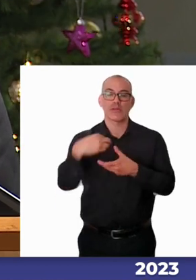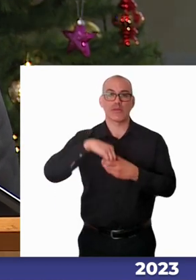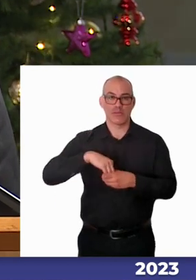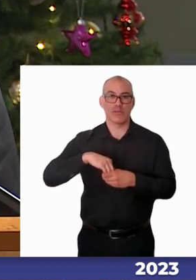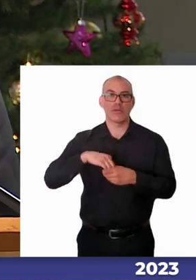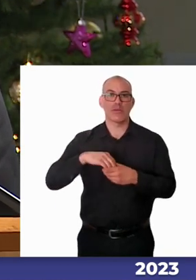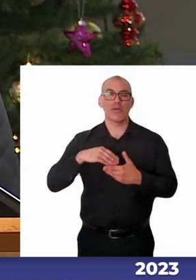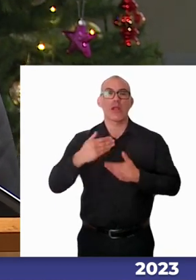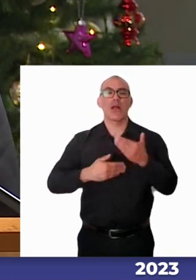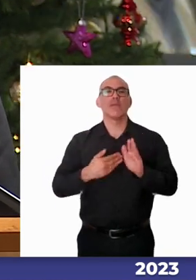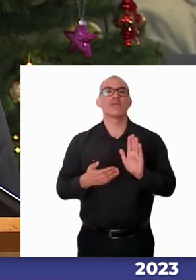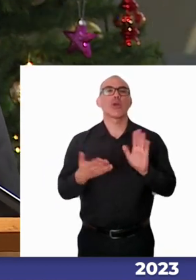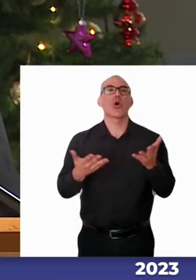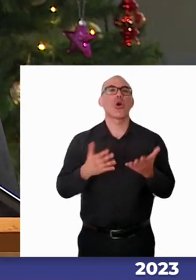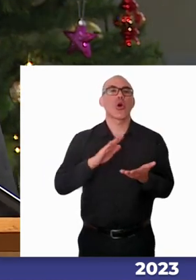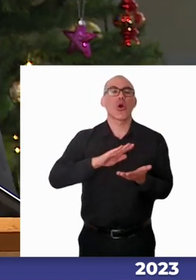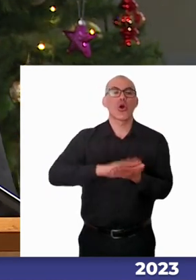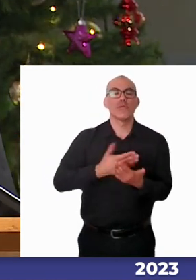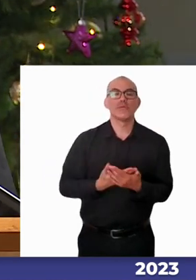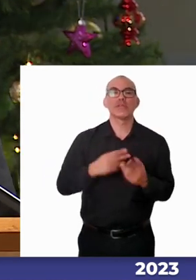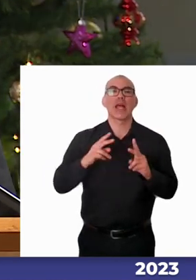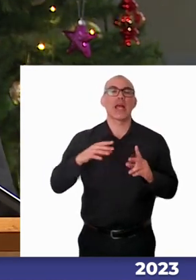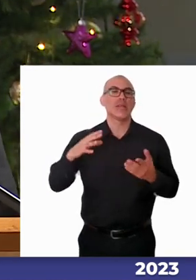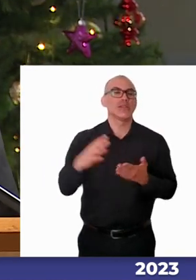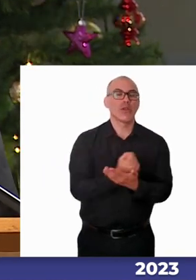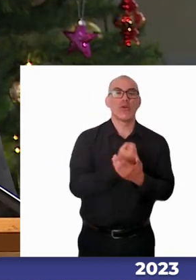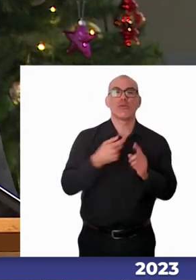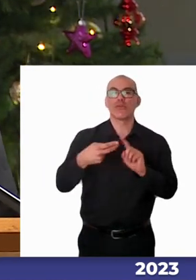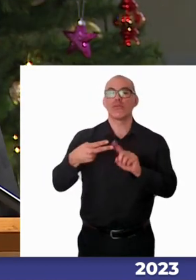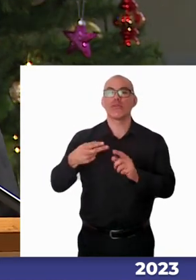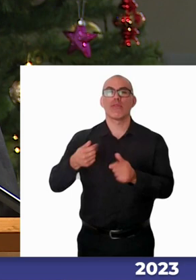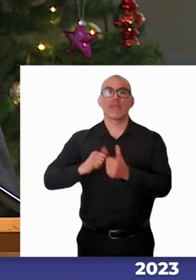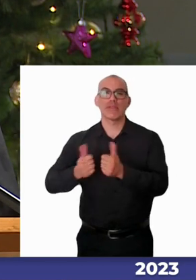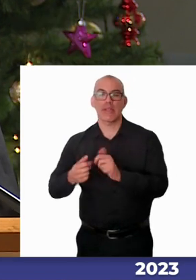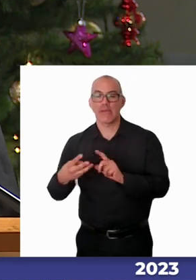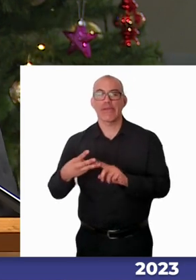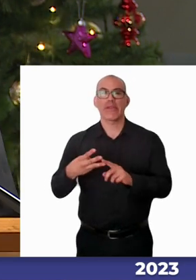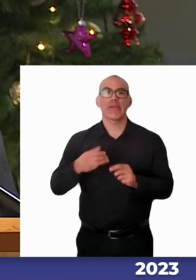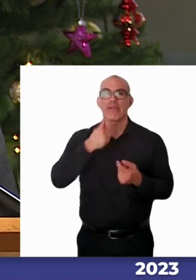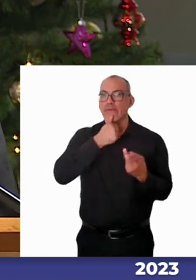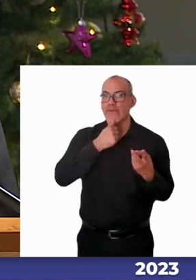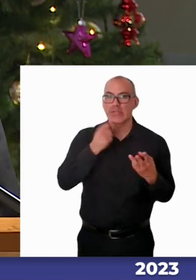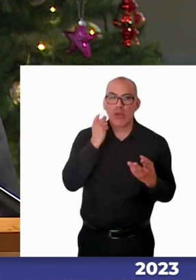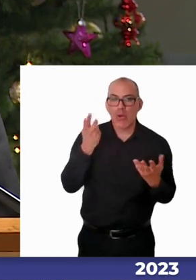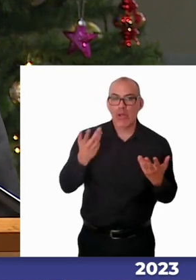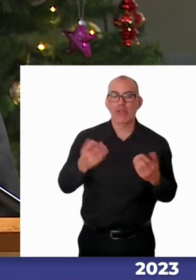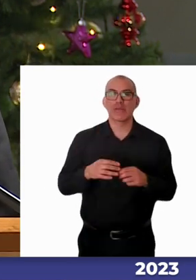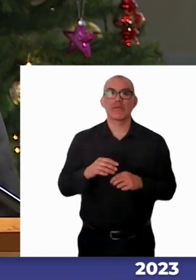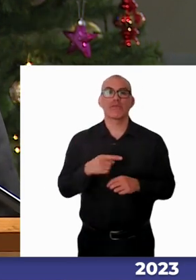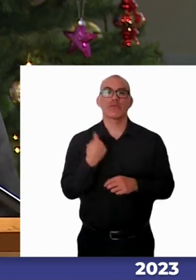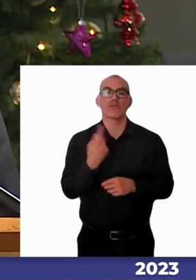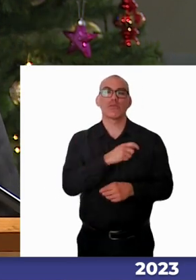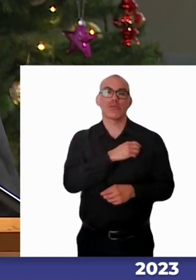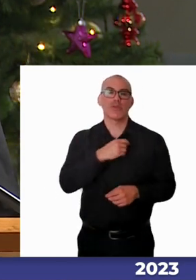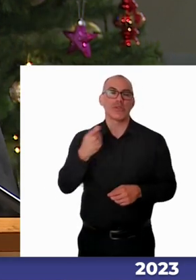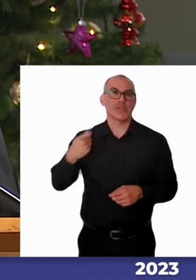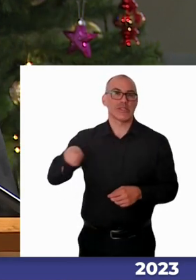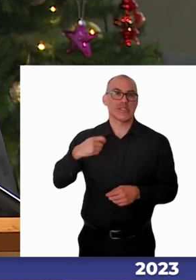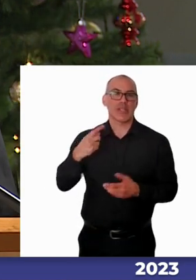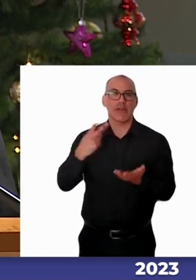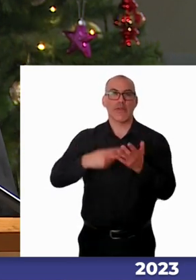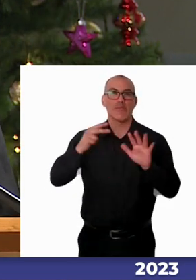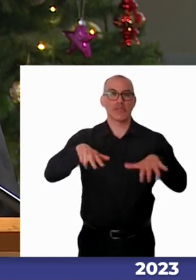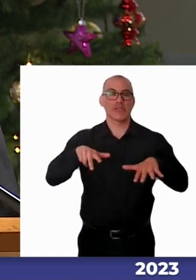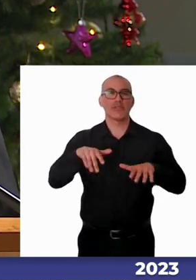logros y desafíos que tenemos en materia de inclusión. El servicio del Senado, contamos desde el año 2018 con un reglamento de inclusión de personas con